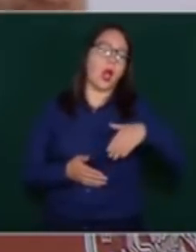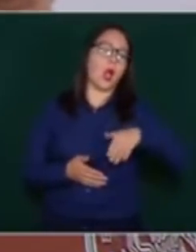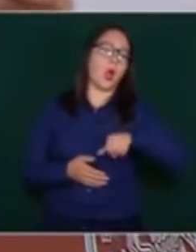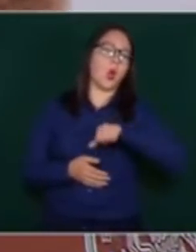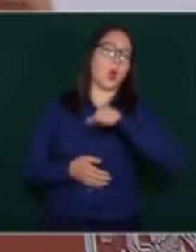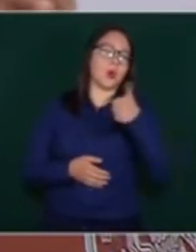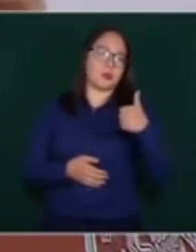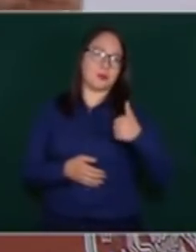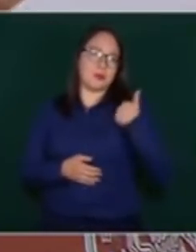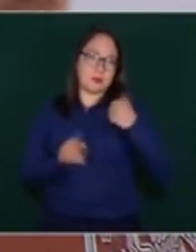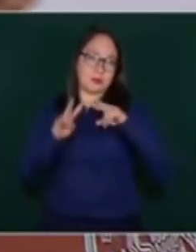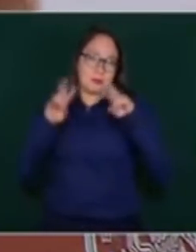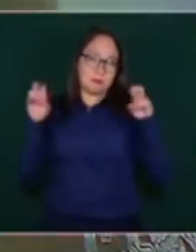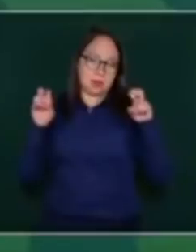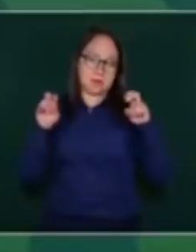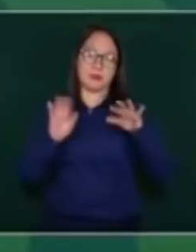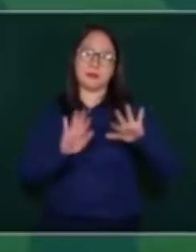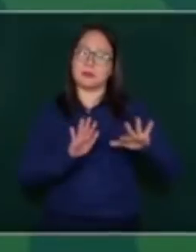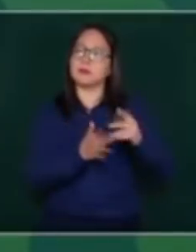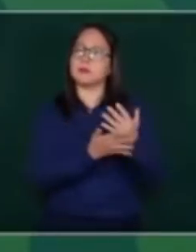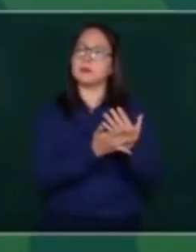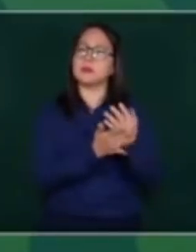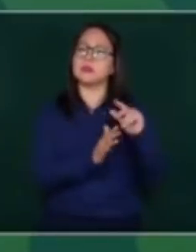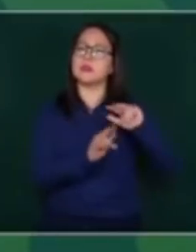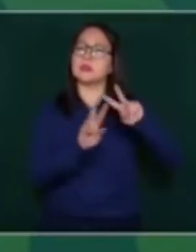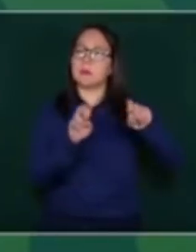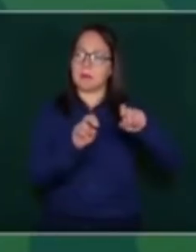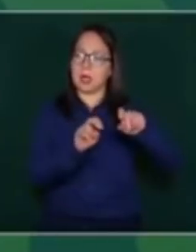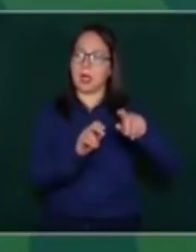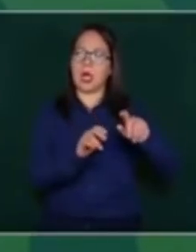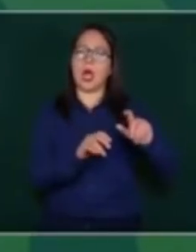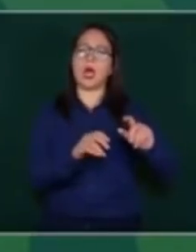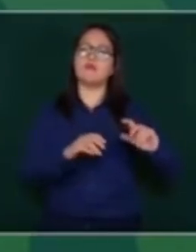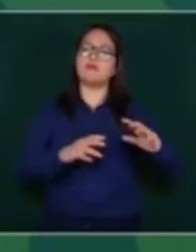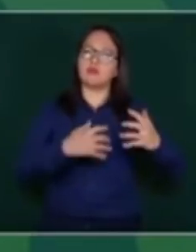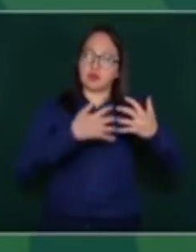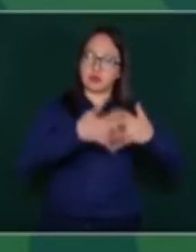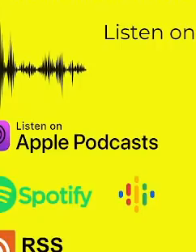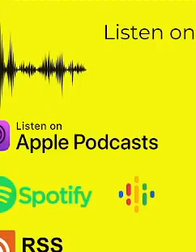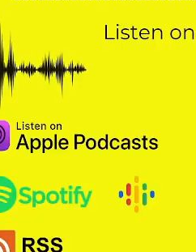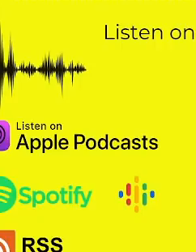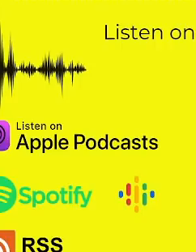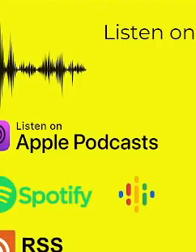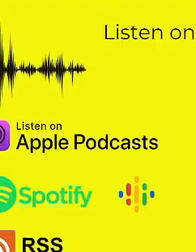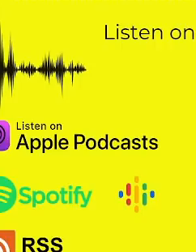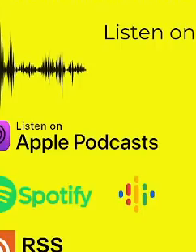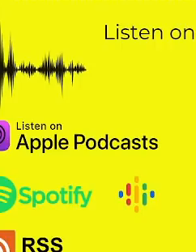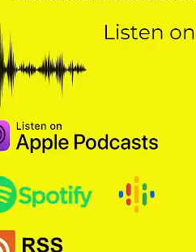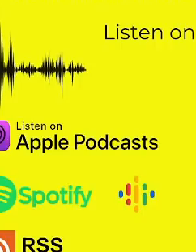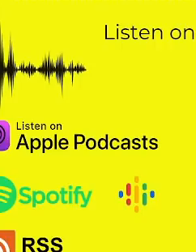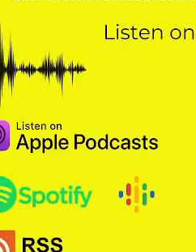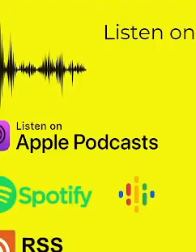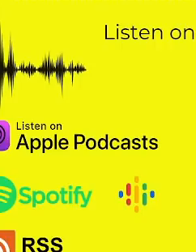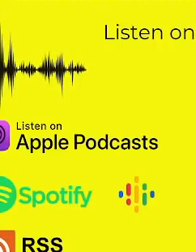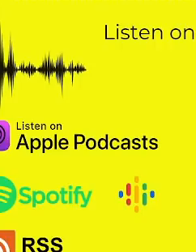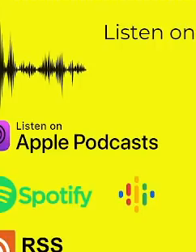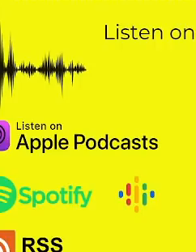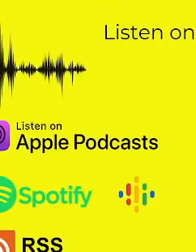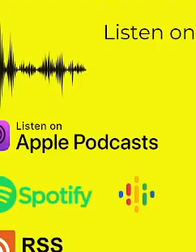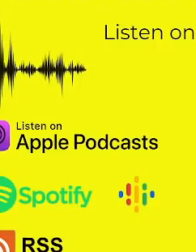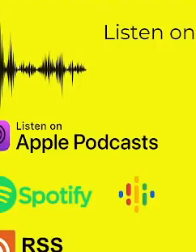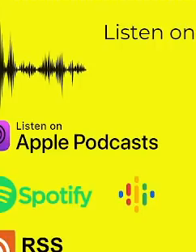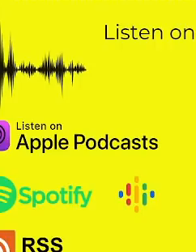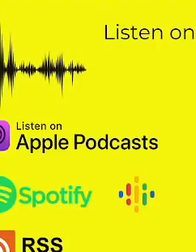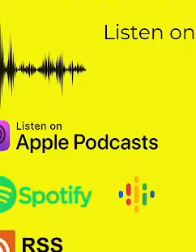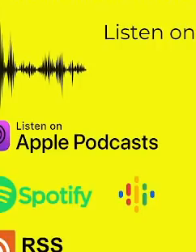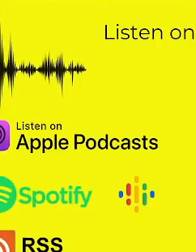aprovechar esto. Bueno, termino nada más con este asunto de la refinería, decir que la última, esa